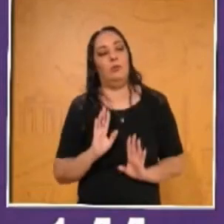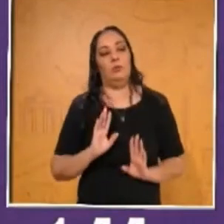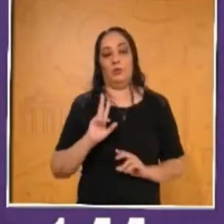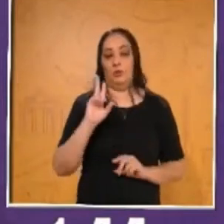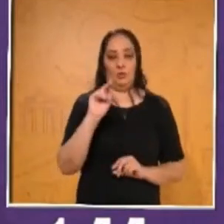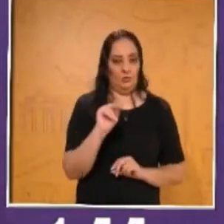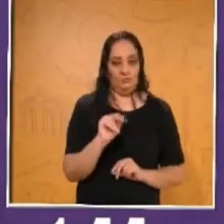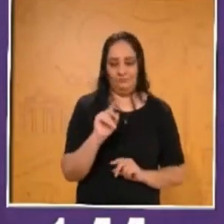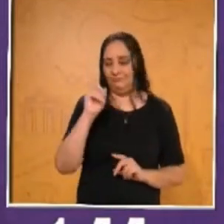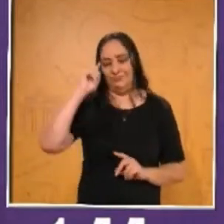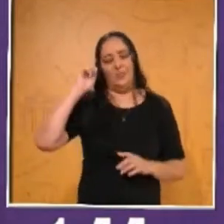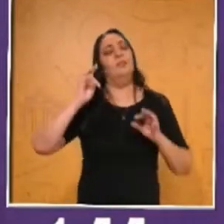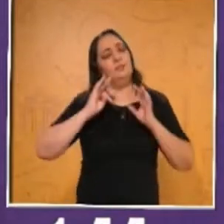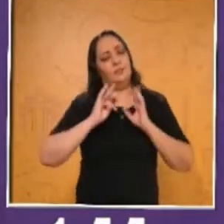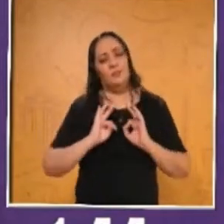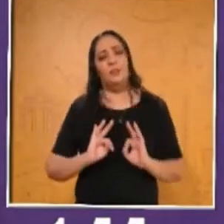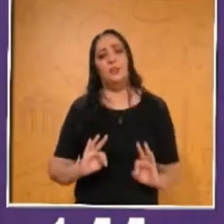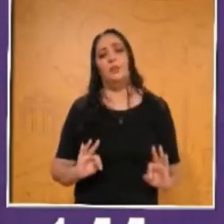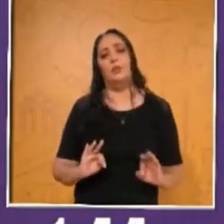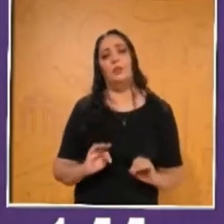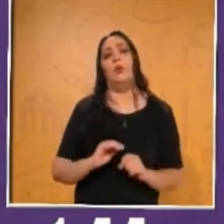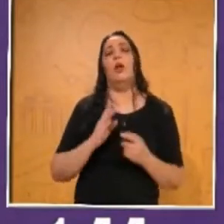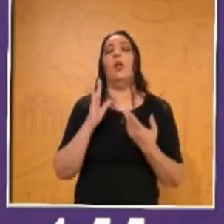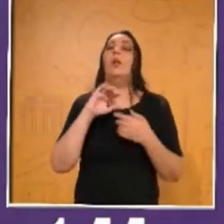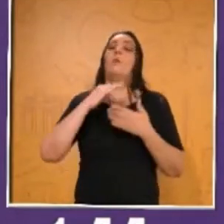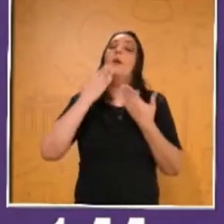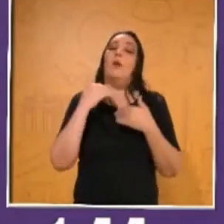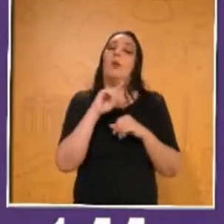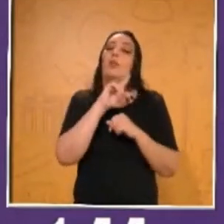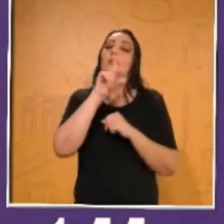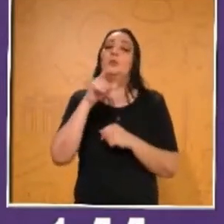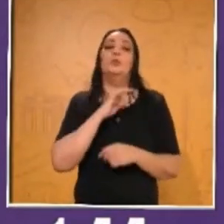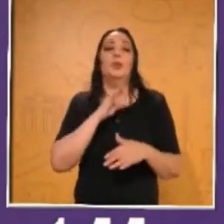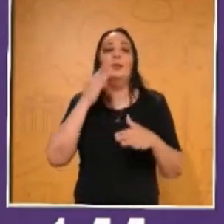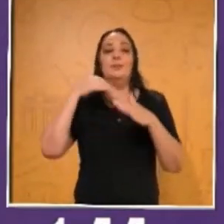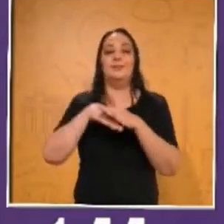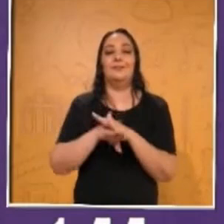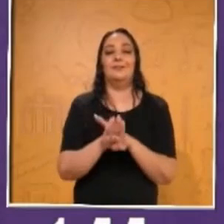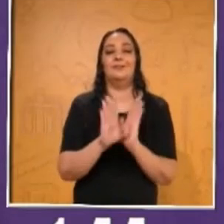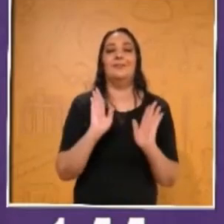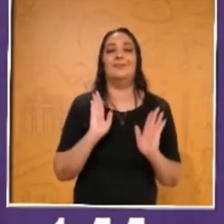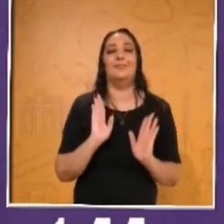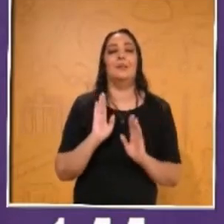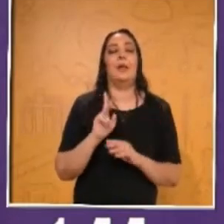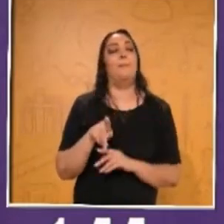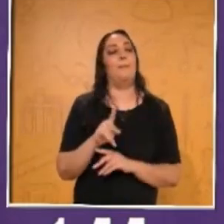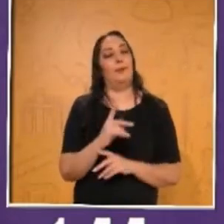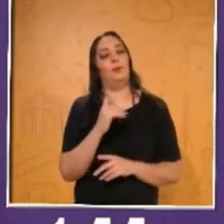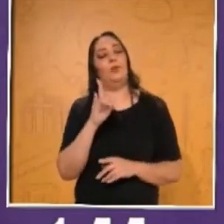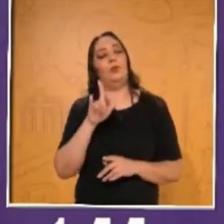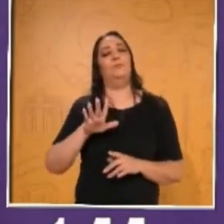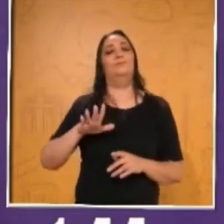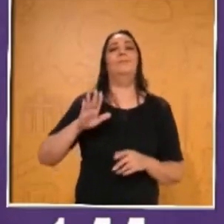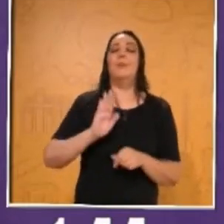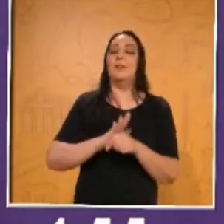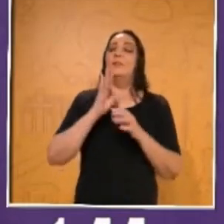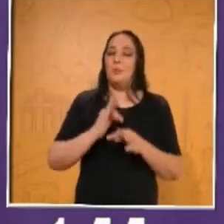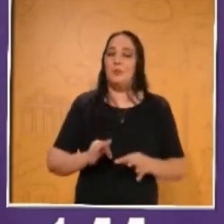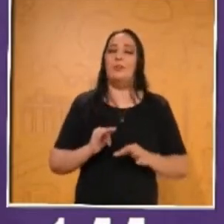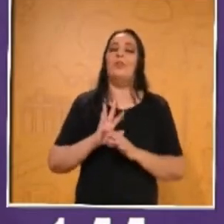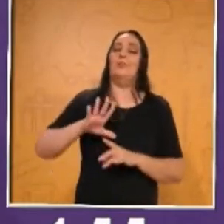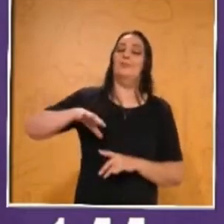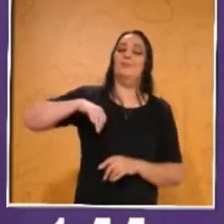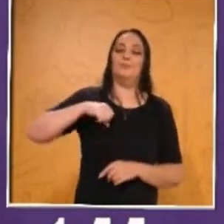No te enojes, tranquilo. En alguna de las oportunidades vas a poder accesar. El caso es estar intentando, intentando, intentando.